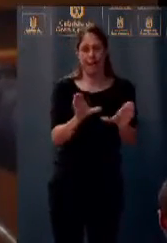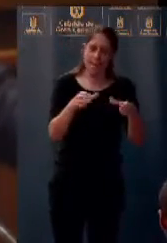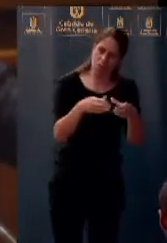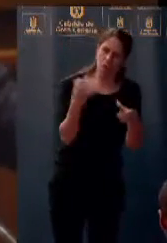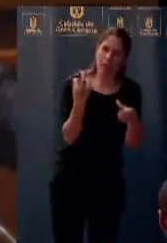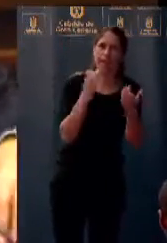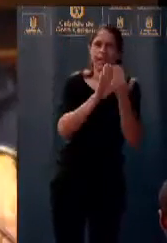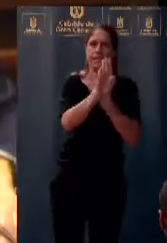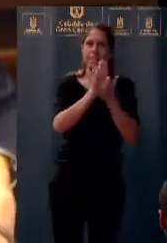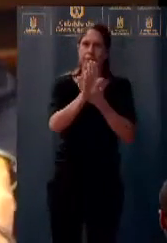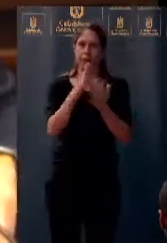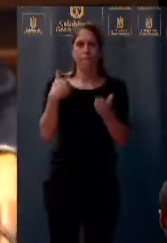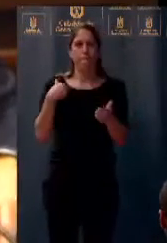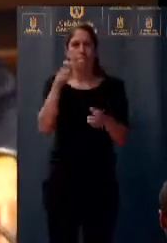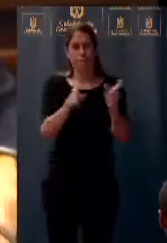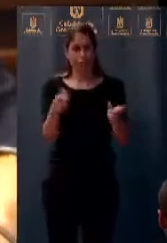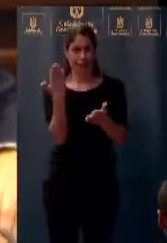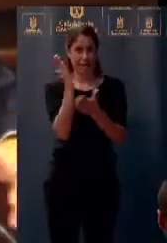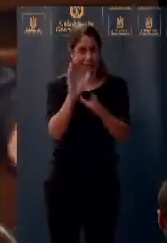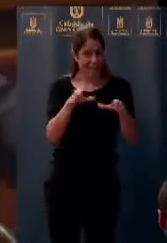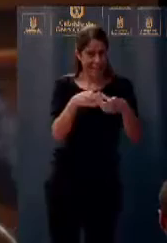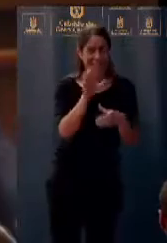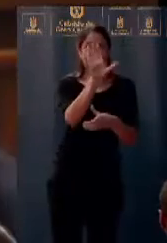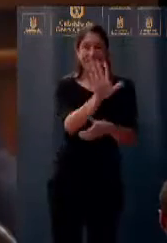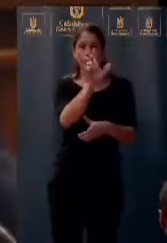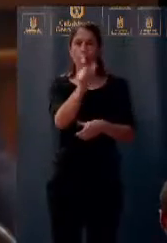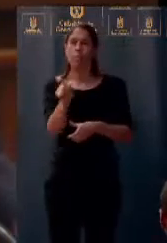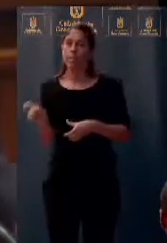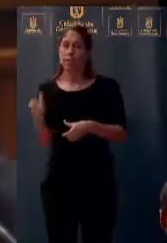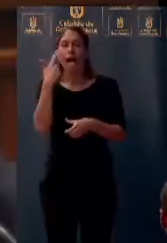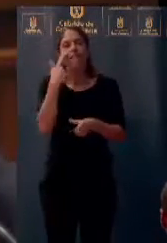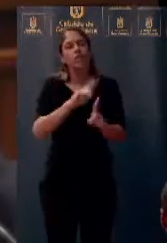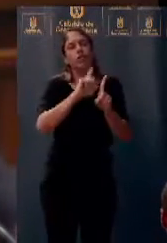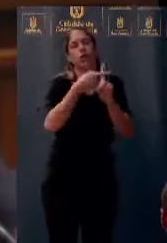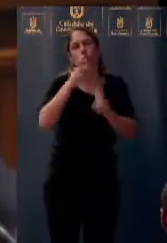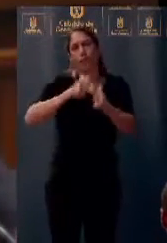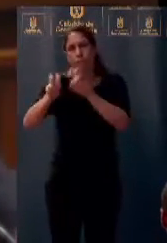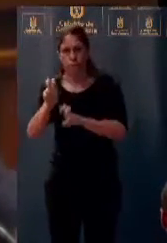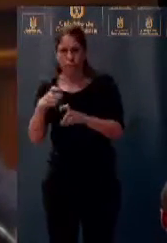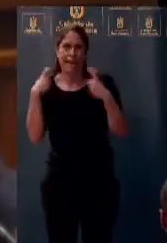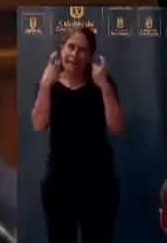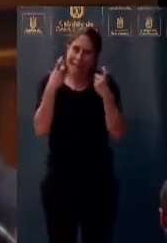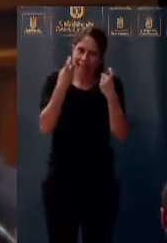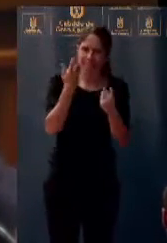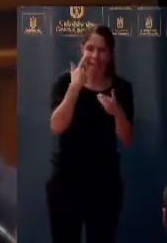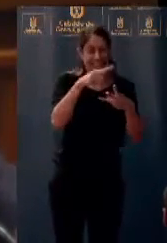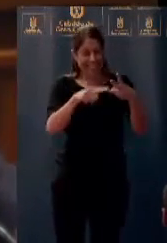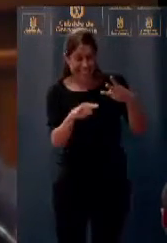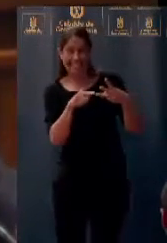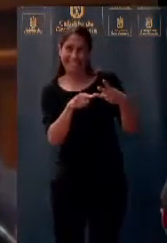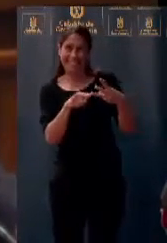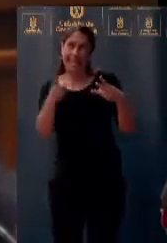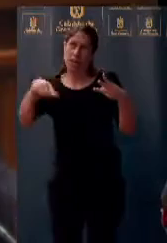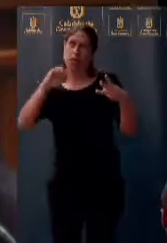sus representantes, ellos tienen una comisión de cinco personas elegidas por el barrio, para intentar encontrar solución a estos tres temas que le he